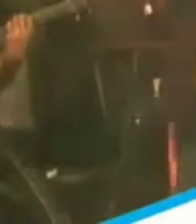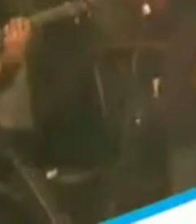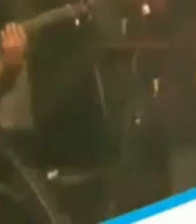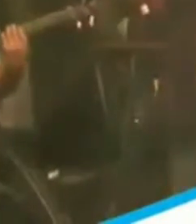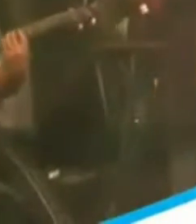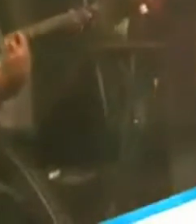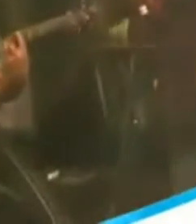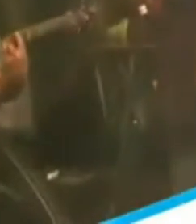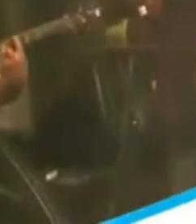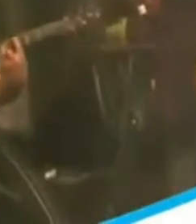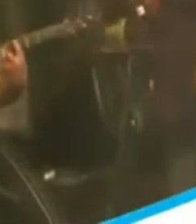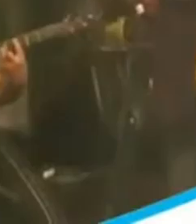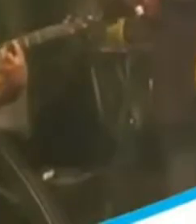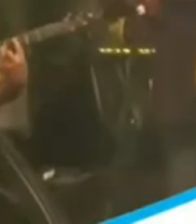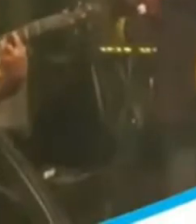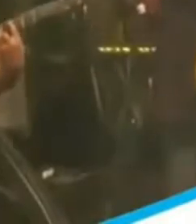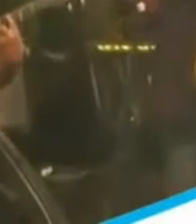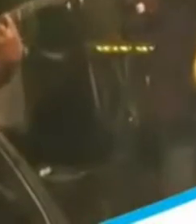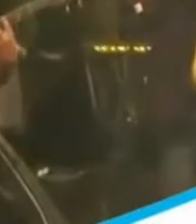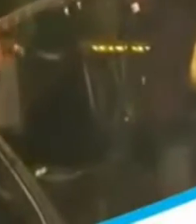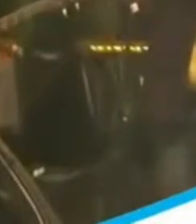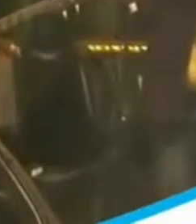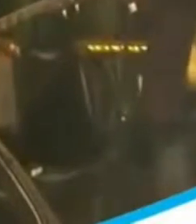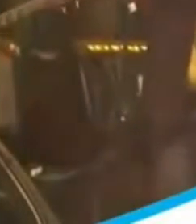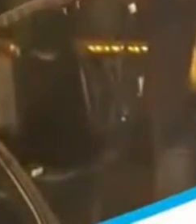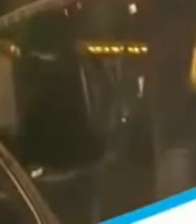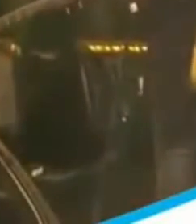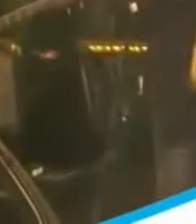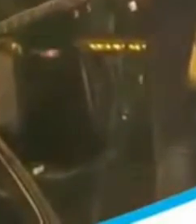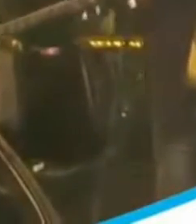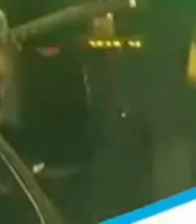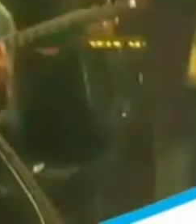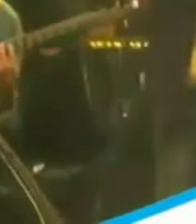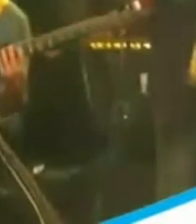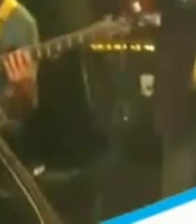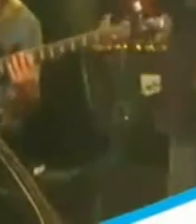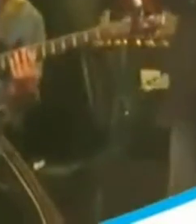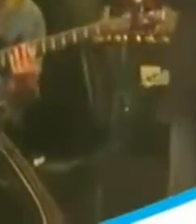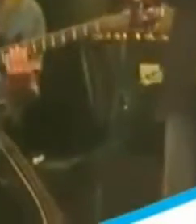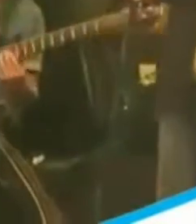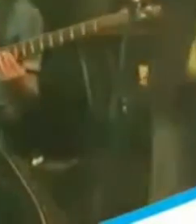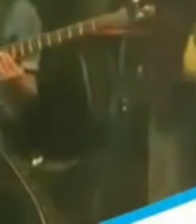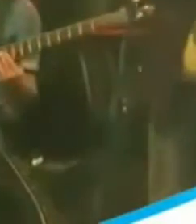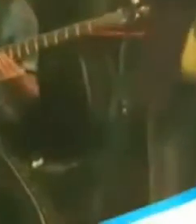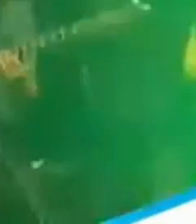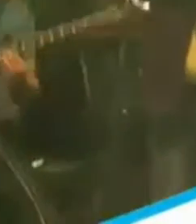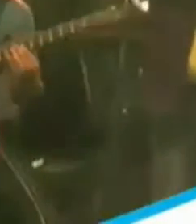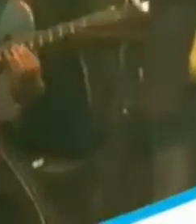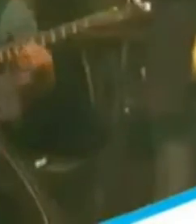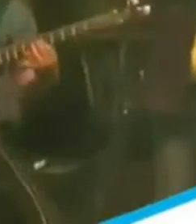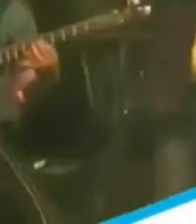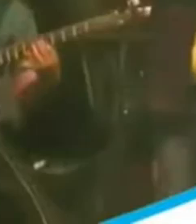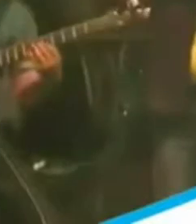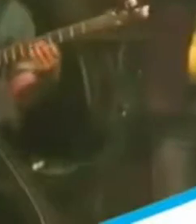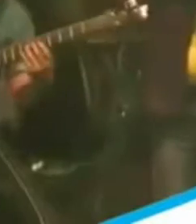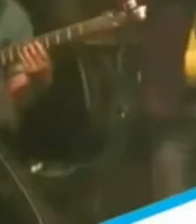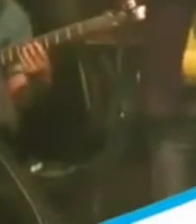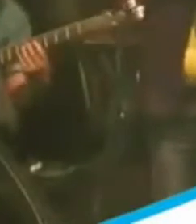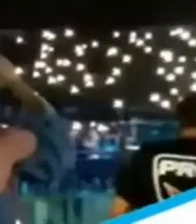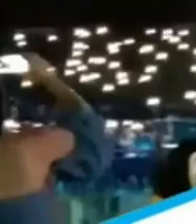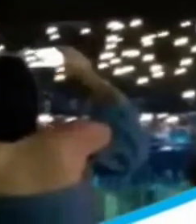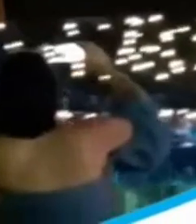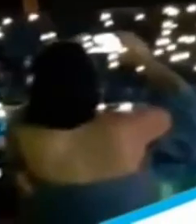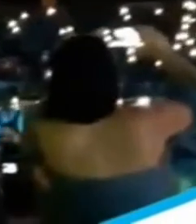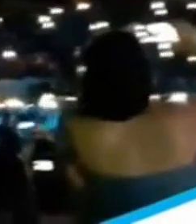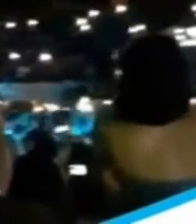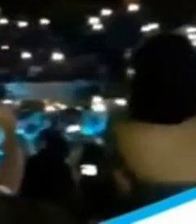homenajeados serán los gestores que hicieron posible su nacimiento, y que con el paso de los años fue creciendo hasta convertirse en la insignia del